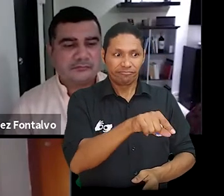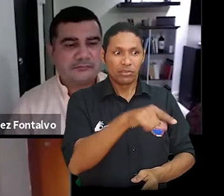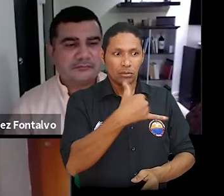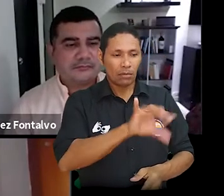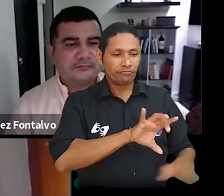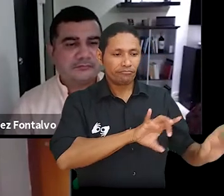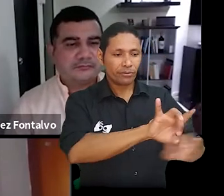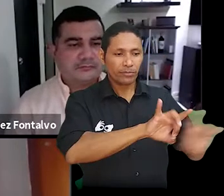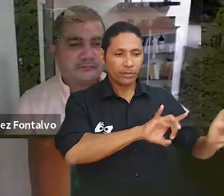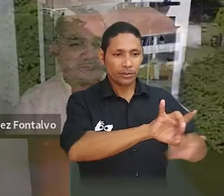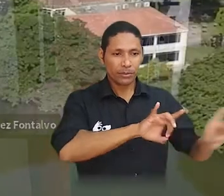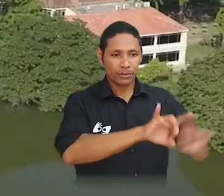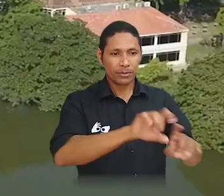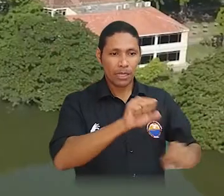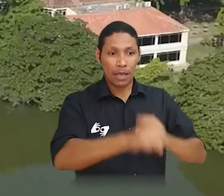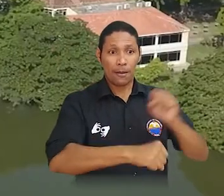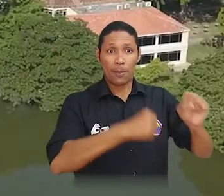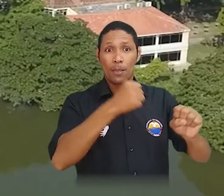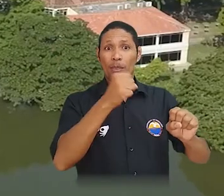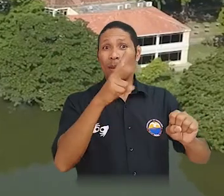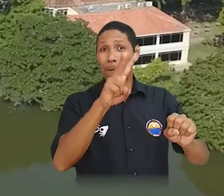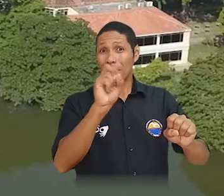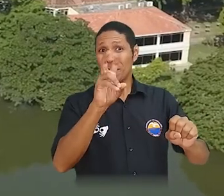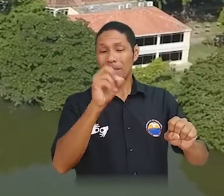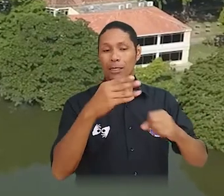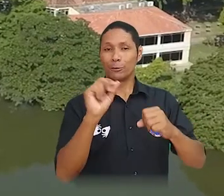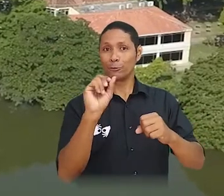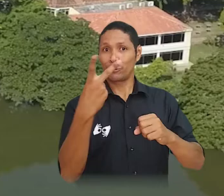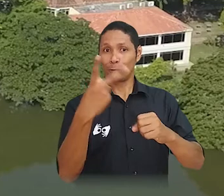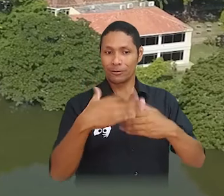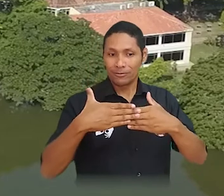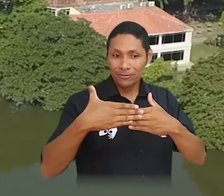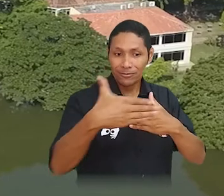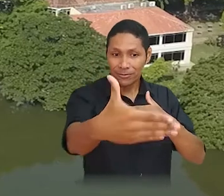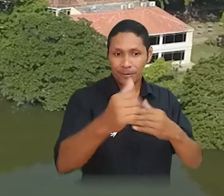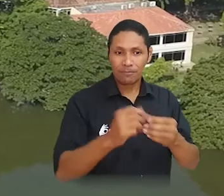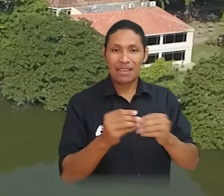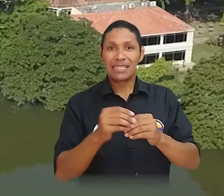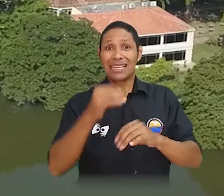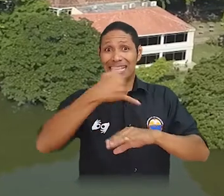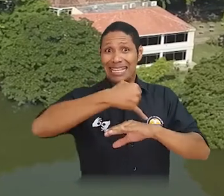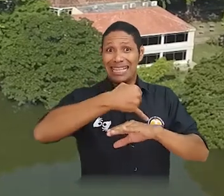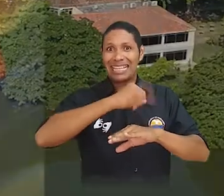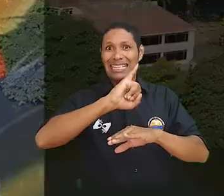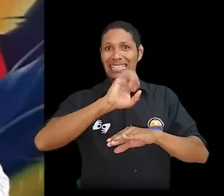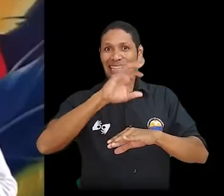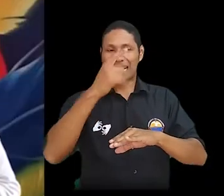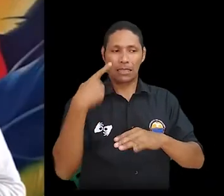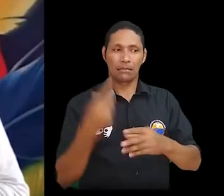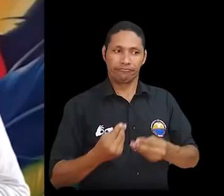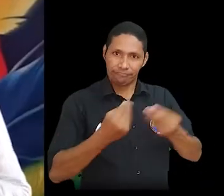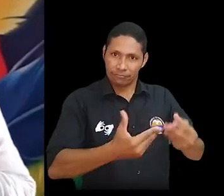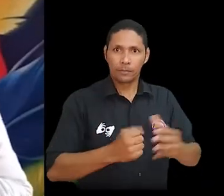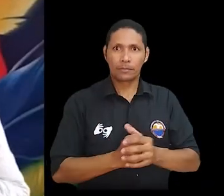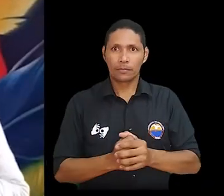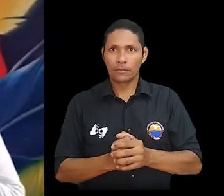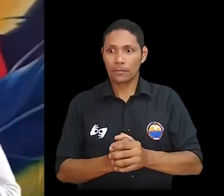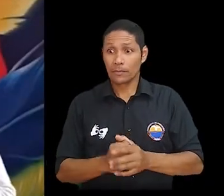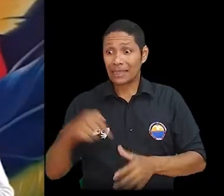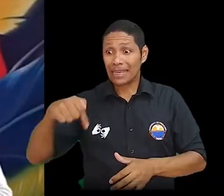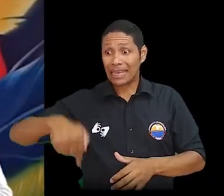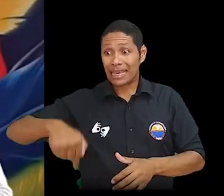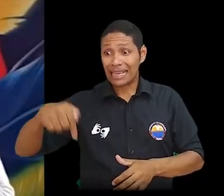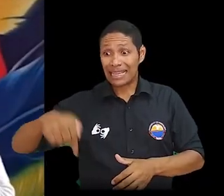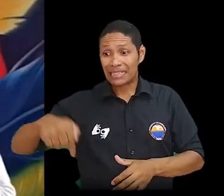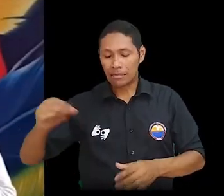Convocatoria de Formación Avanzada 2022 del Ministerio de Educación Nacional y el ICTEDS. La primera razón es porque esta es